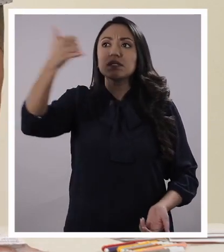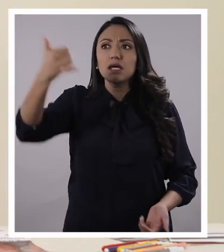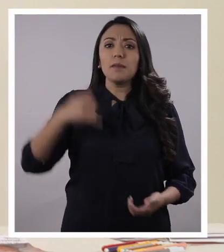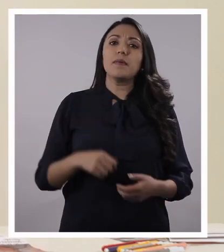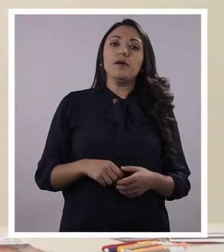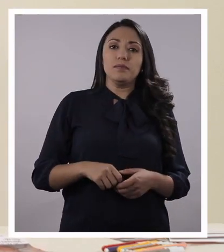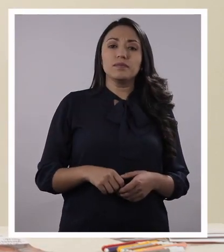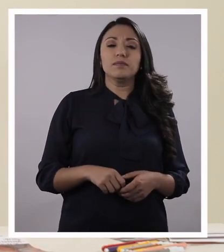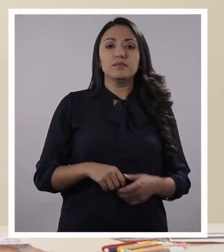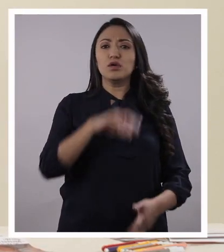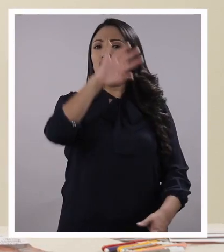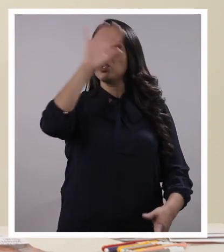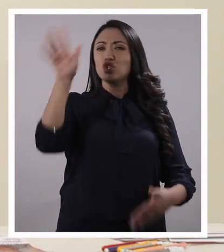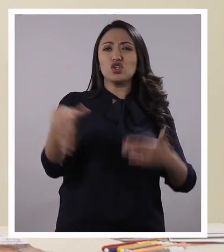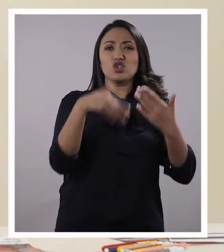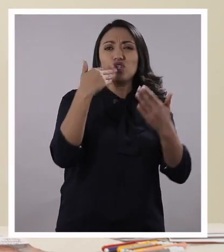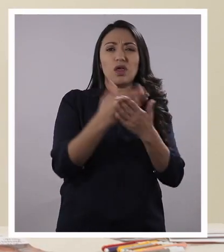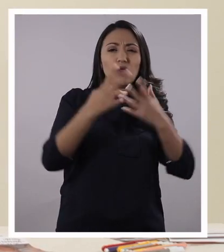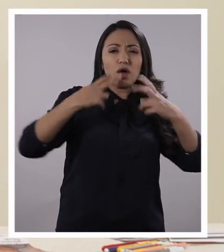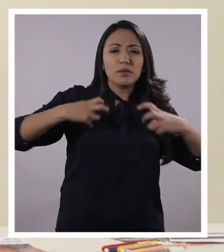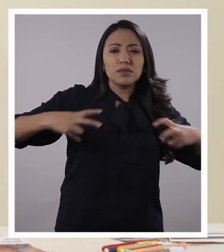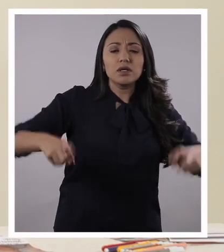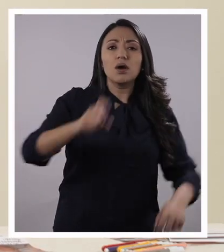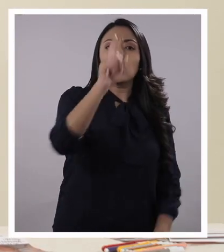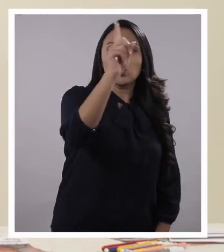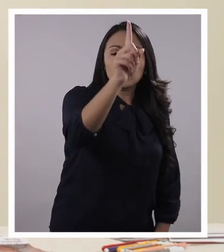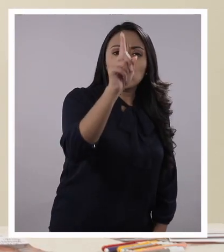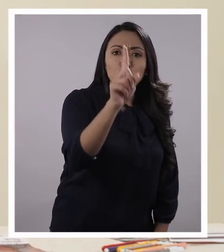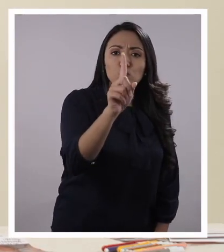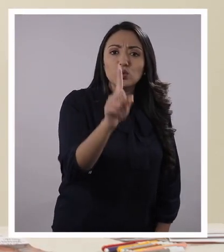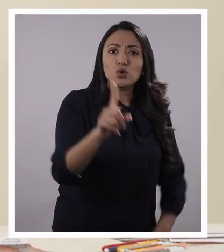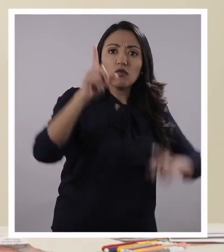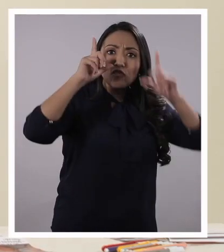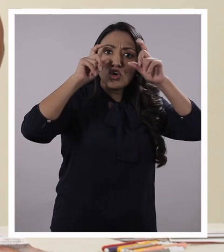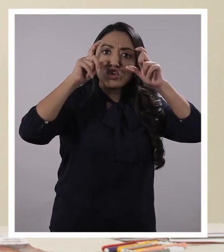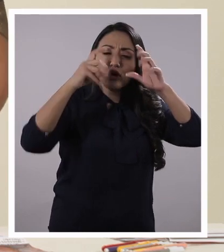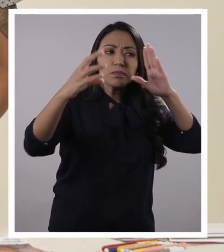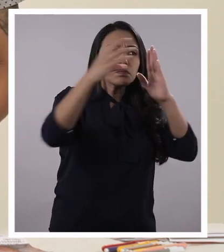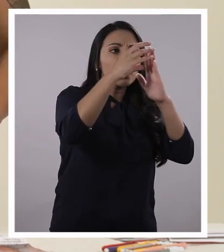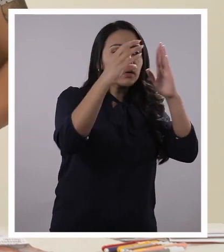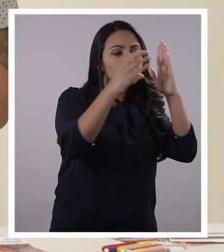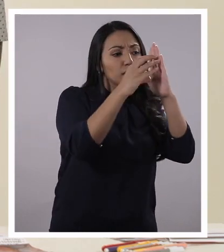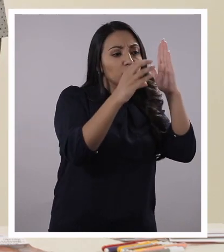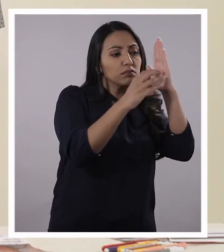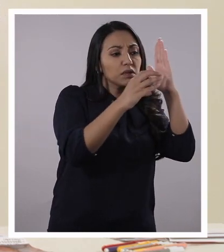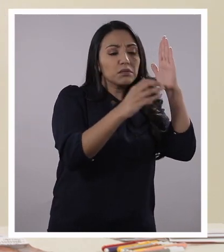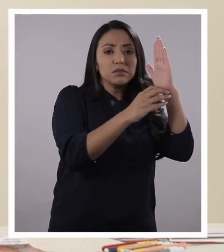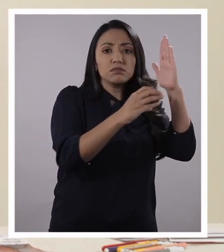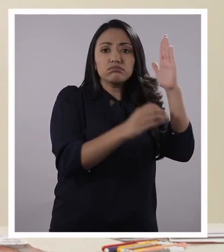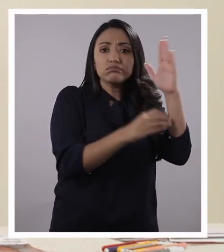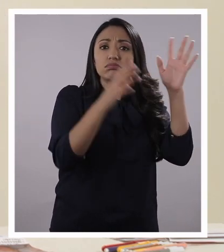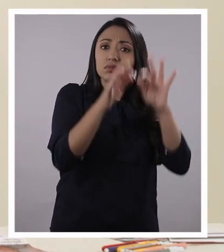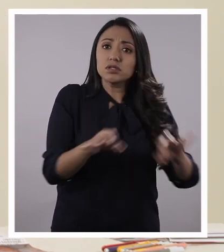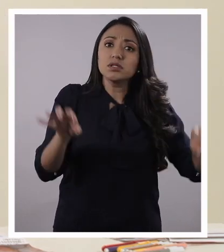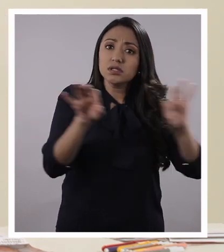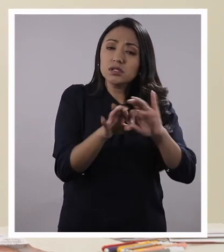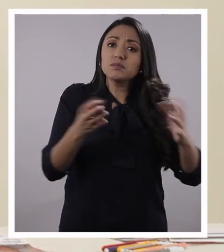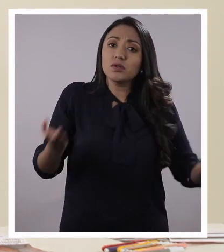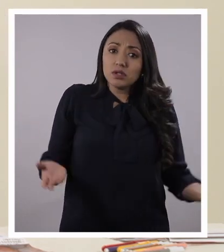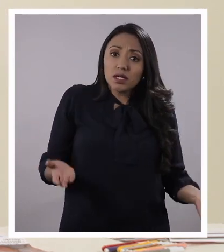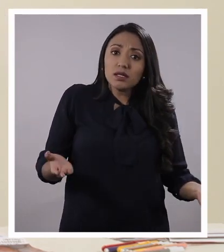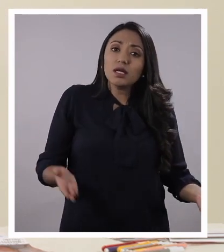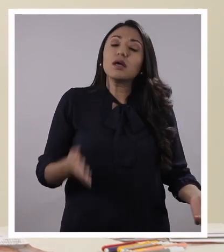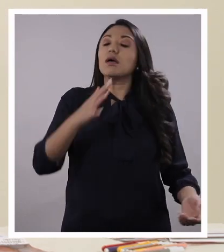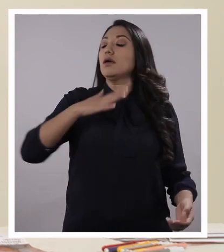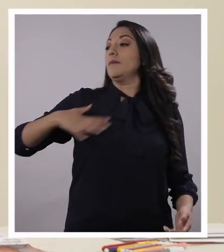también. Muy Van a hacer toda esa investigación con cada una de las personas que ustedes escogieron. Muy bien. Porque recuerden que es importante. Nosotros formamos